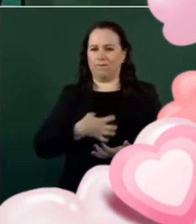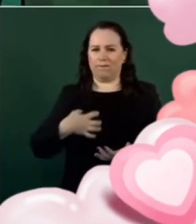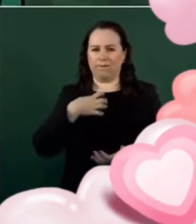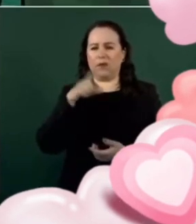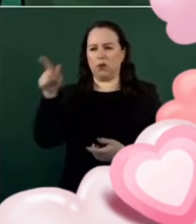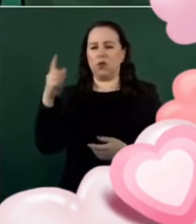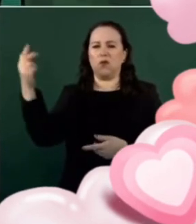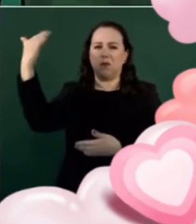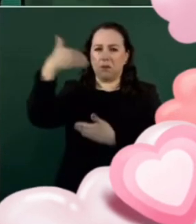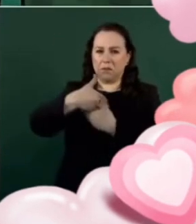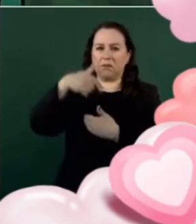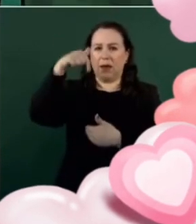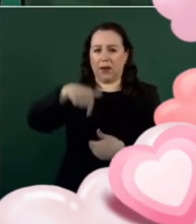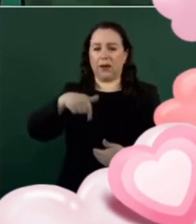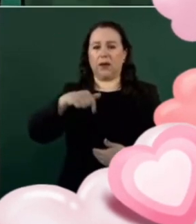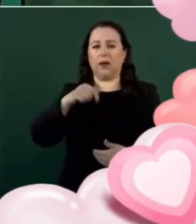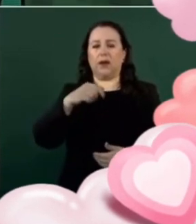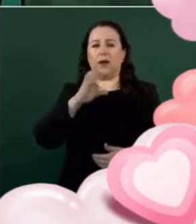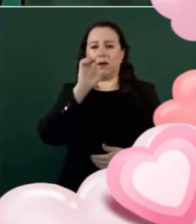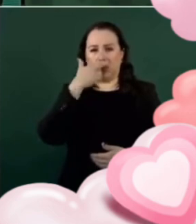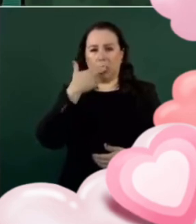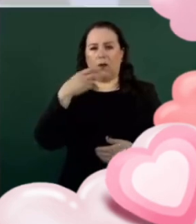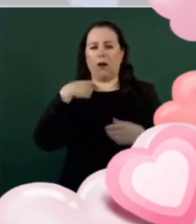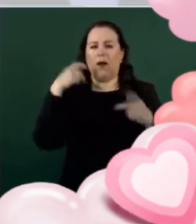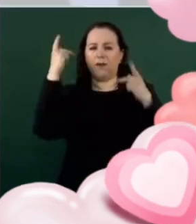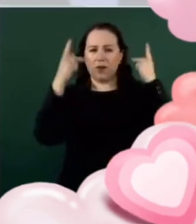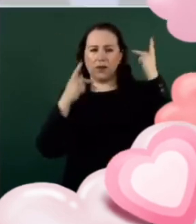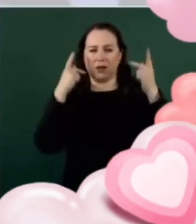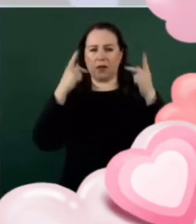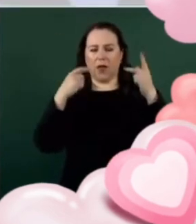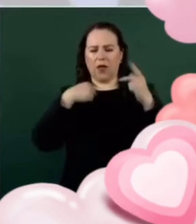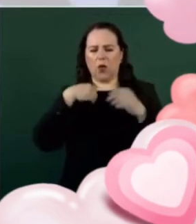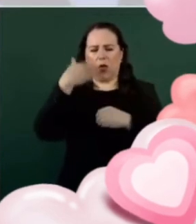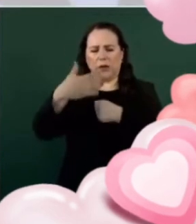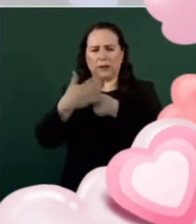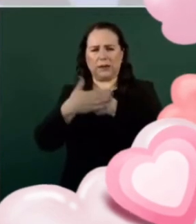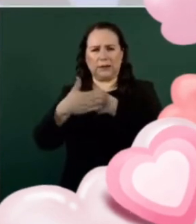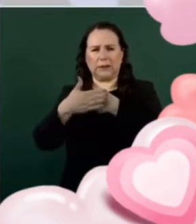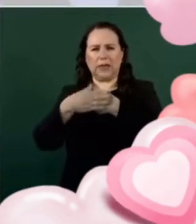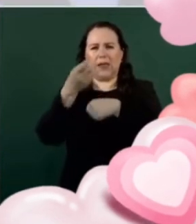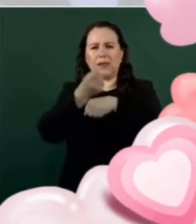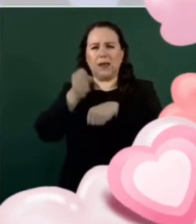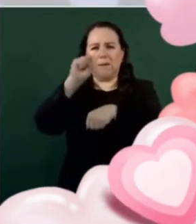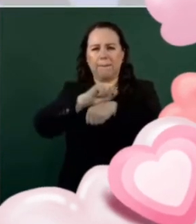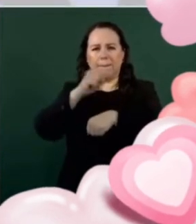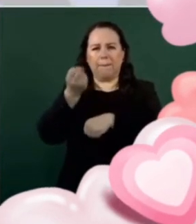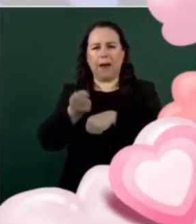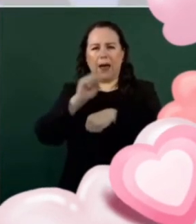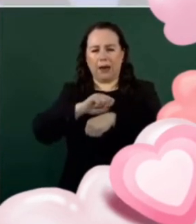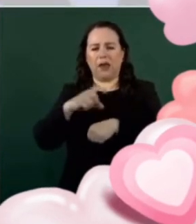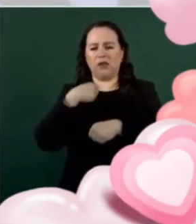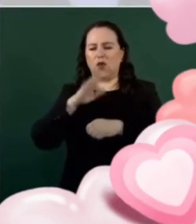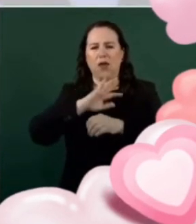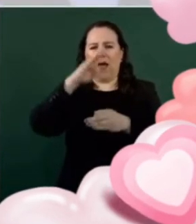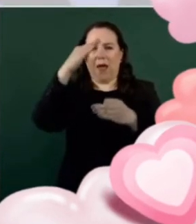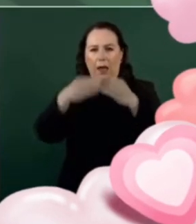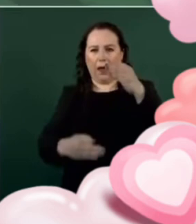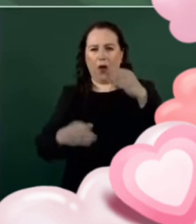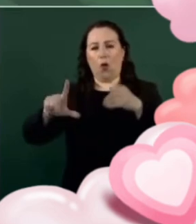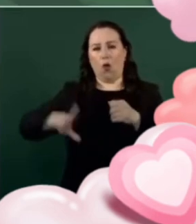Estoy a unas semanas de transferir la estafeta a una nueva administración, pero como ciudadano